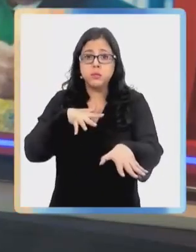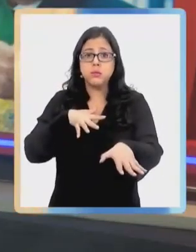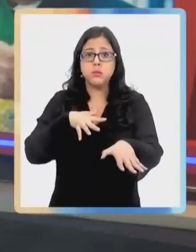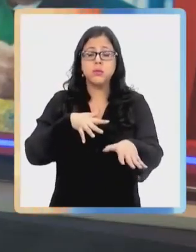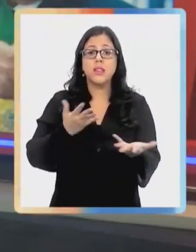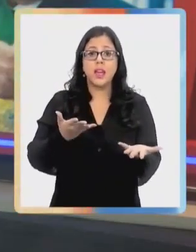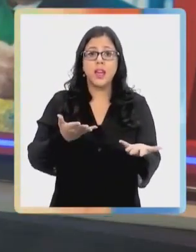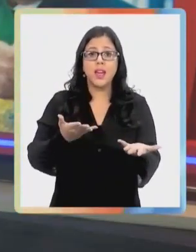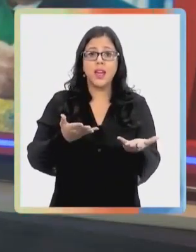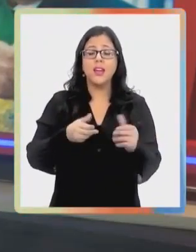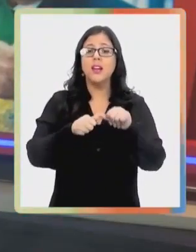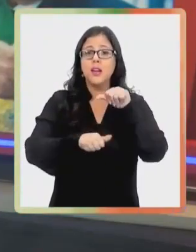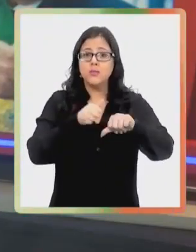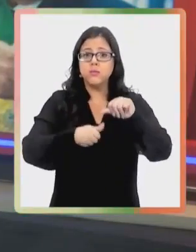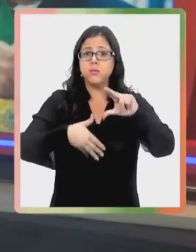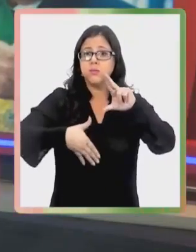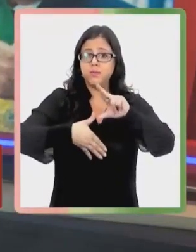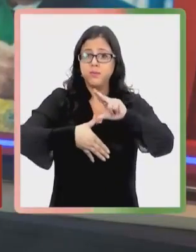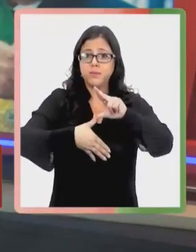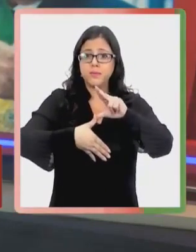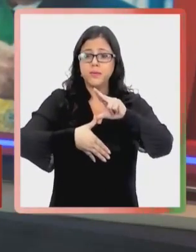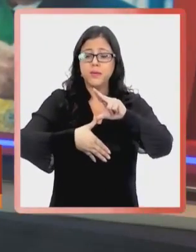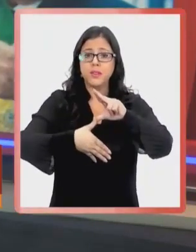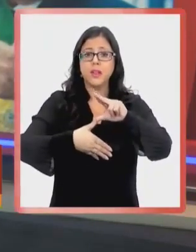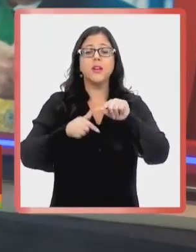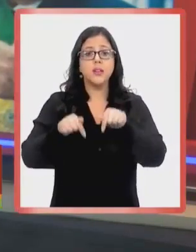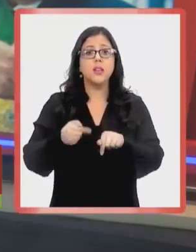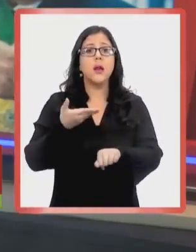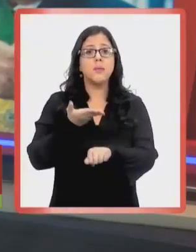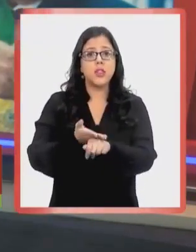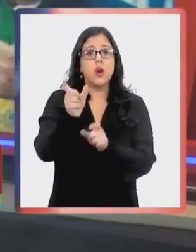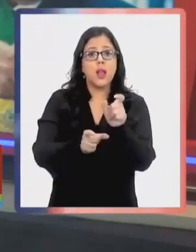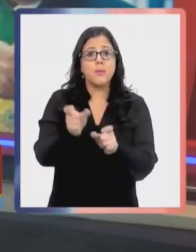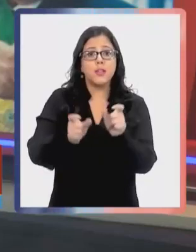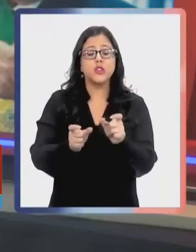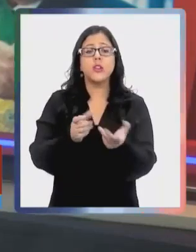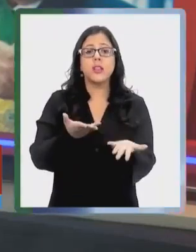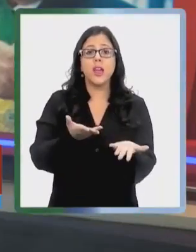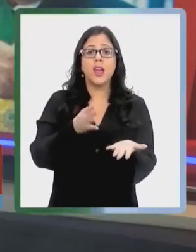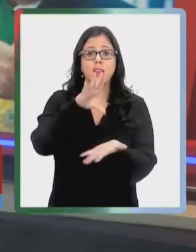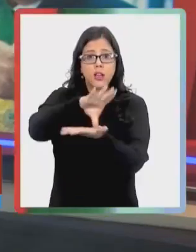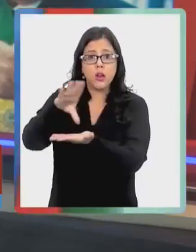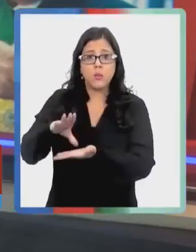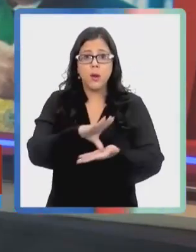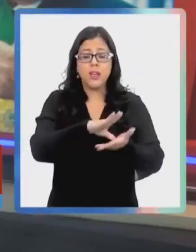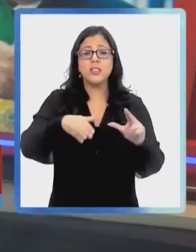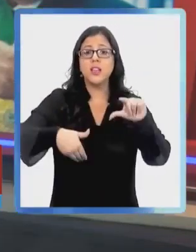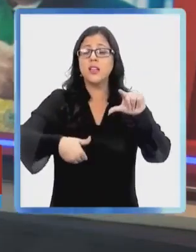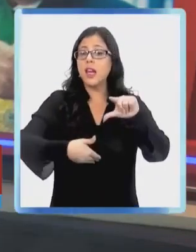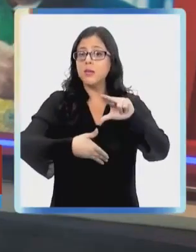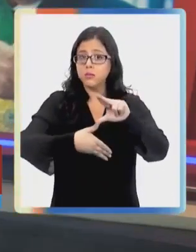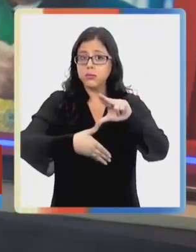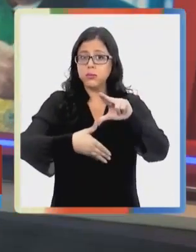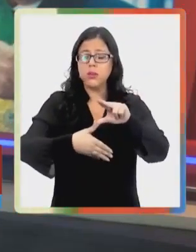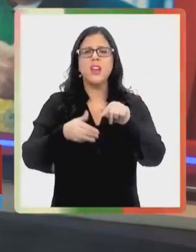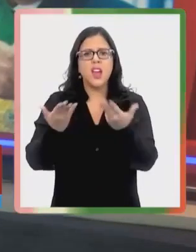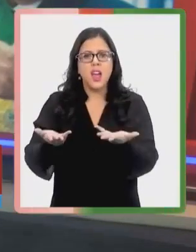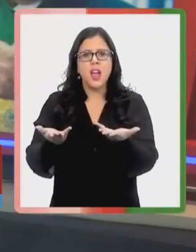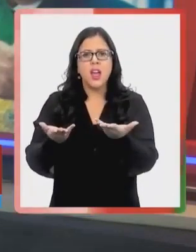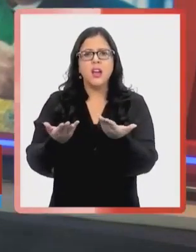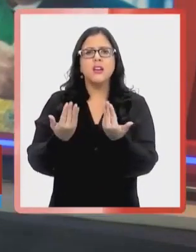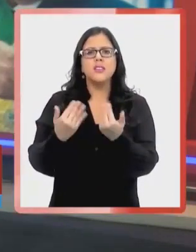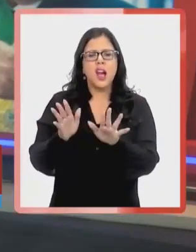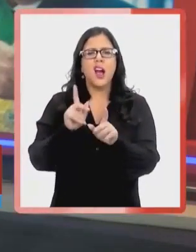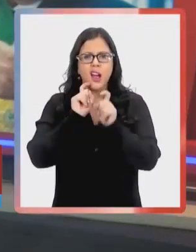Latina y el Caribe, el presidente Gabriel Boric llamó a los mandatarios de Latinoamérica a condenar la invasión de Rusia a Ucrania. Pero la respuesta de